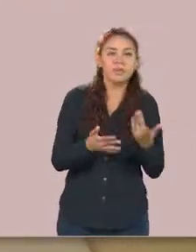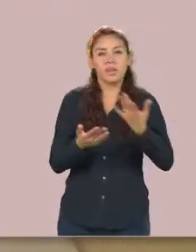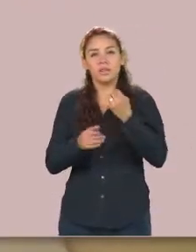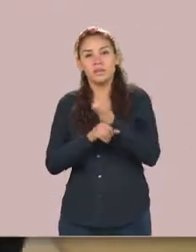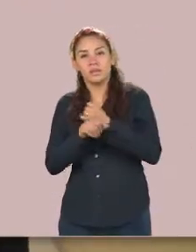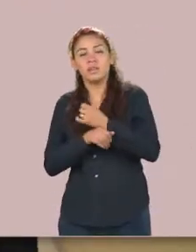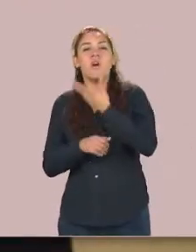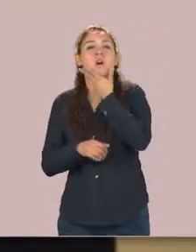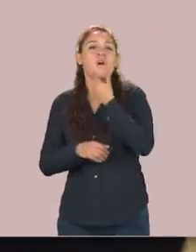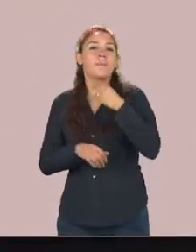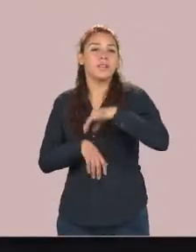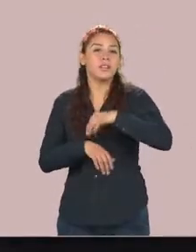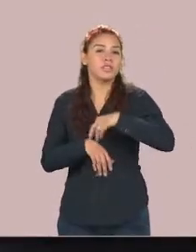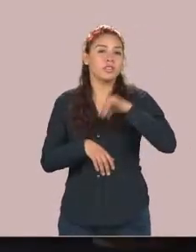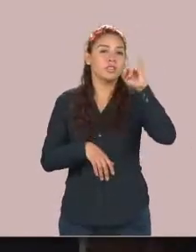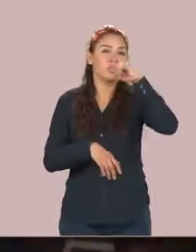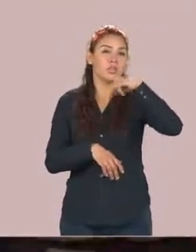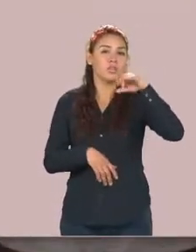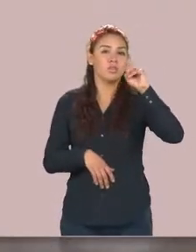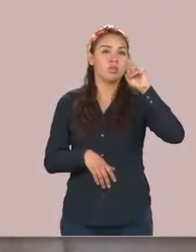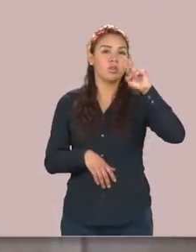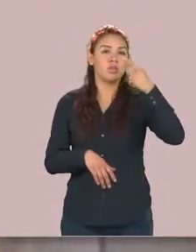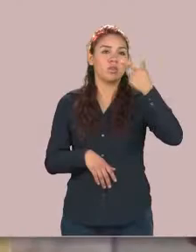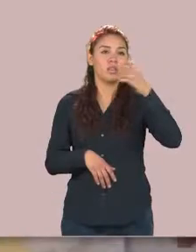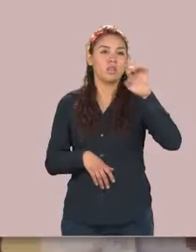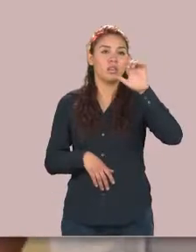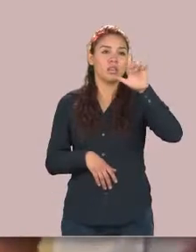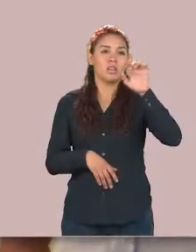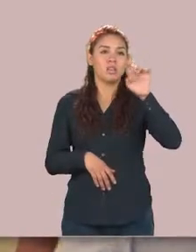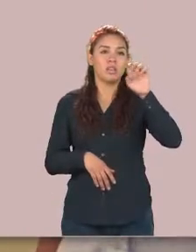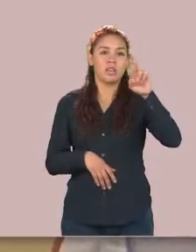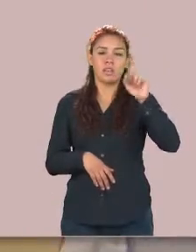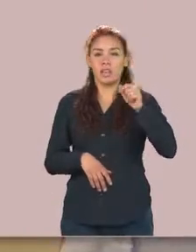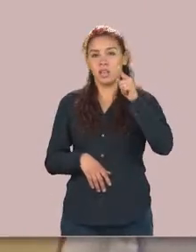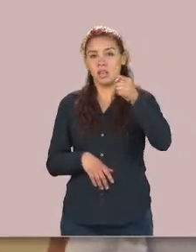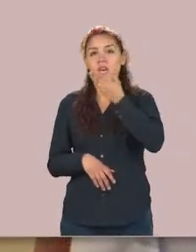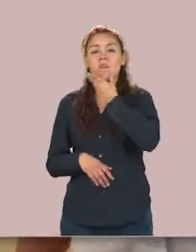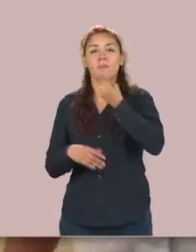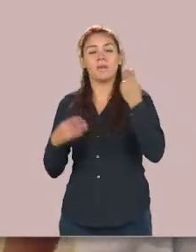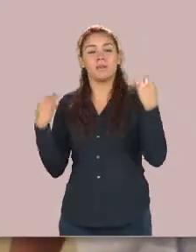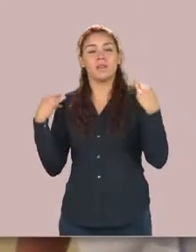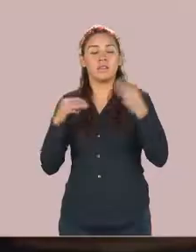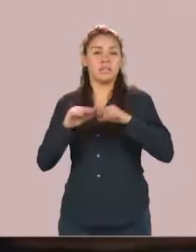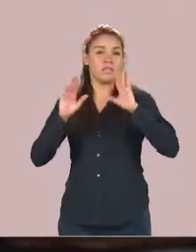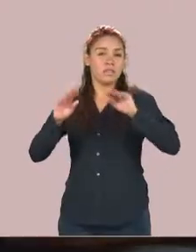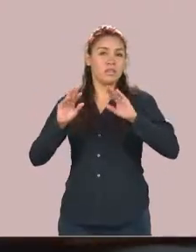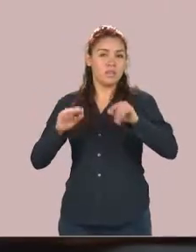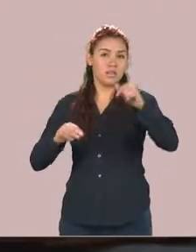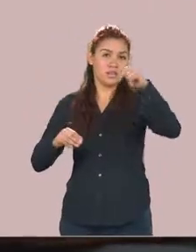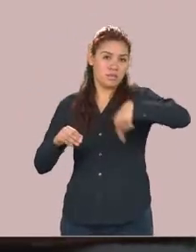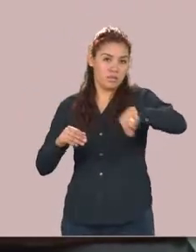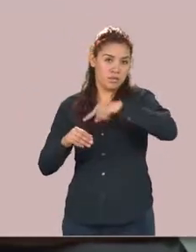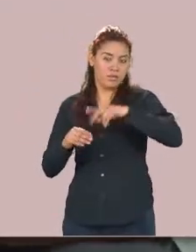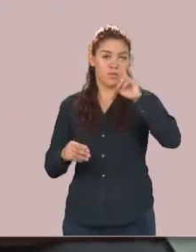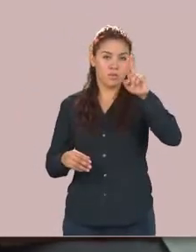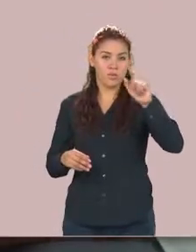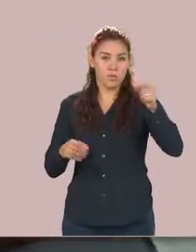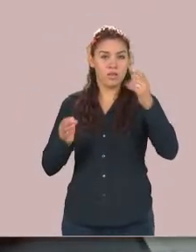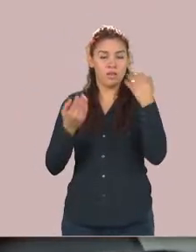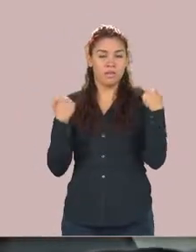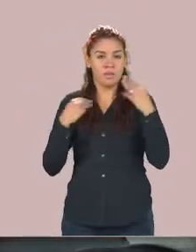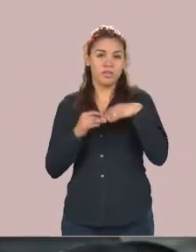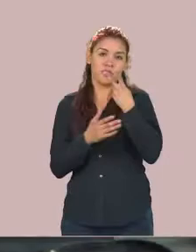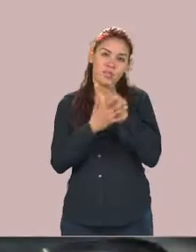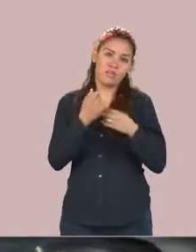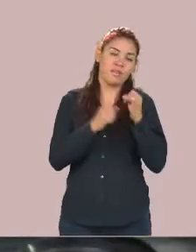Mejía es un miembro del Sistema Nacional de Investigadores, SNI, el cual imparte clases en la máxima Casa de Estudios Tamaulipeca, dedicado a los estudios de Economía y